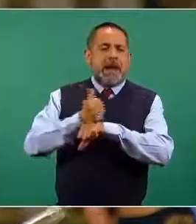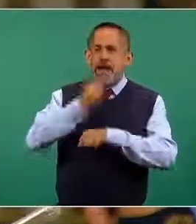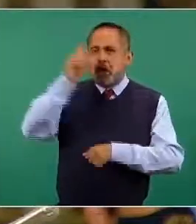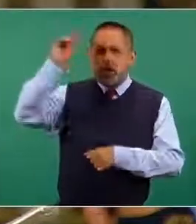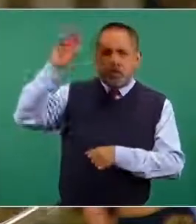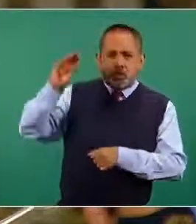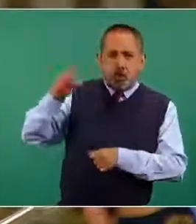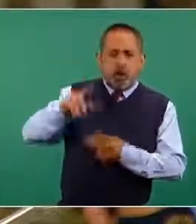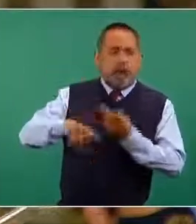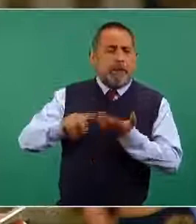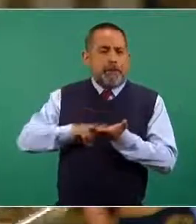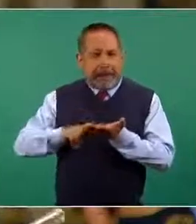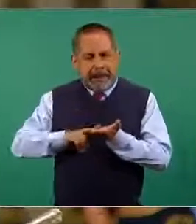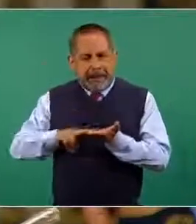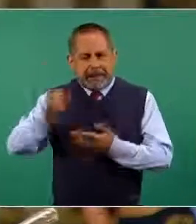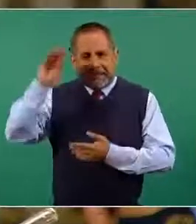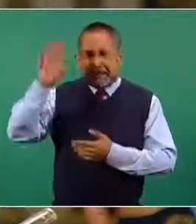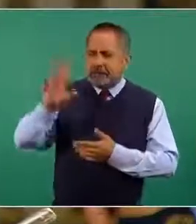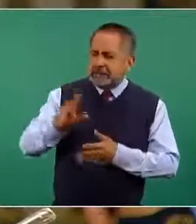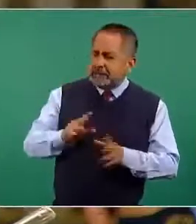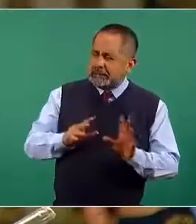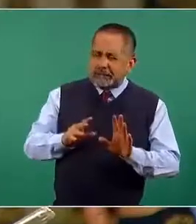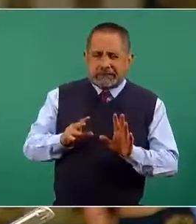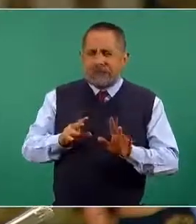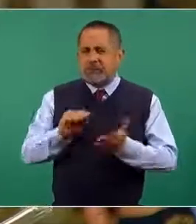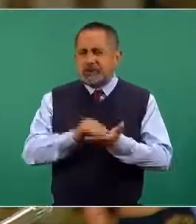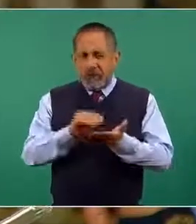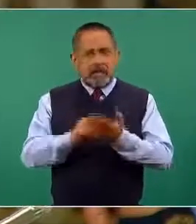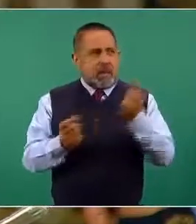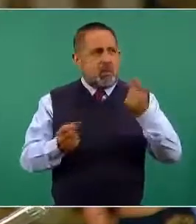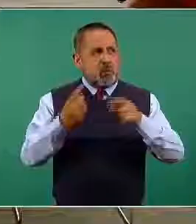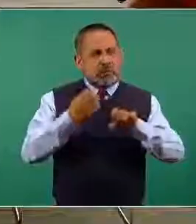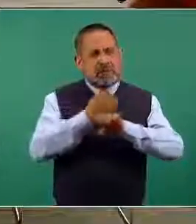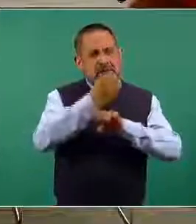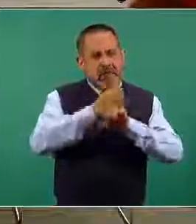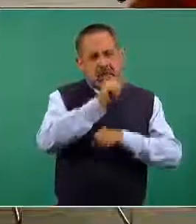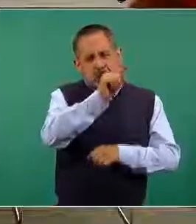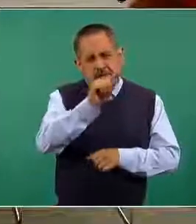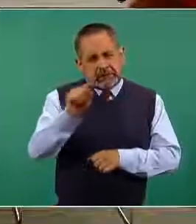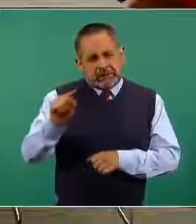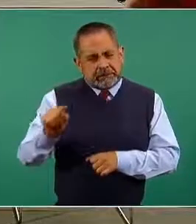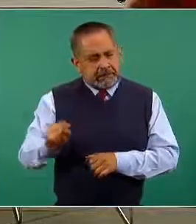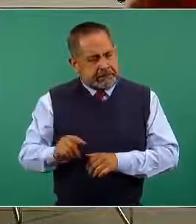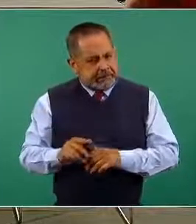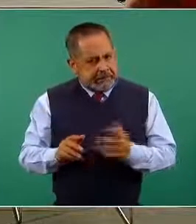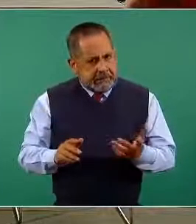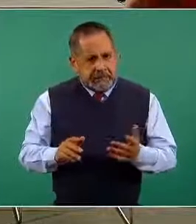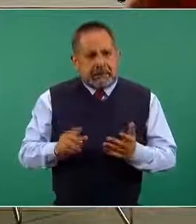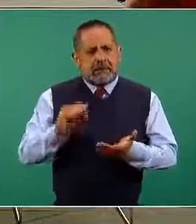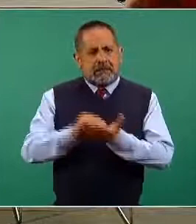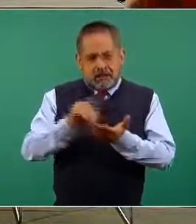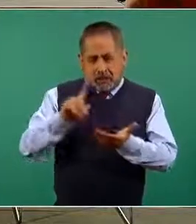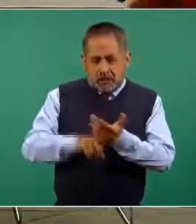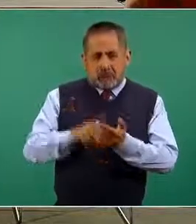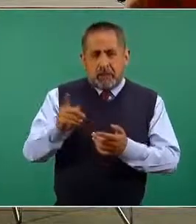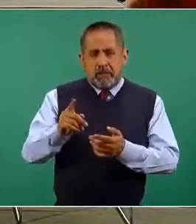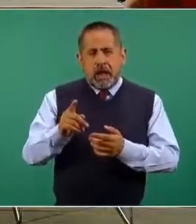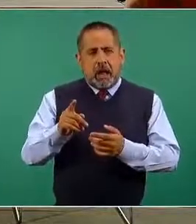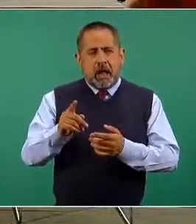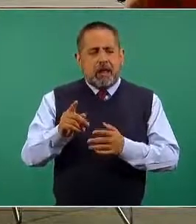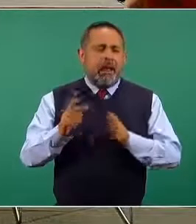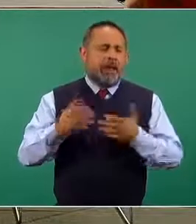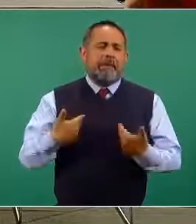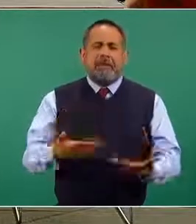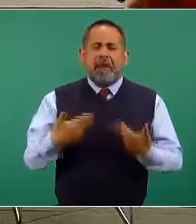algunos de verde, pero todavía hay algunas entidades que pues esta, puede haber el riesgo de bajar la guardia